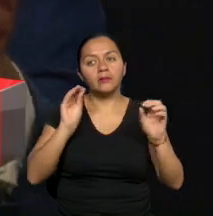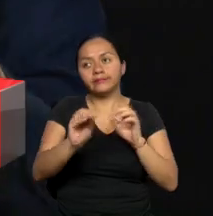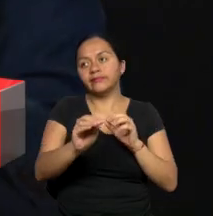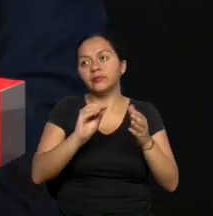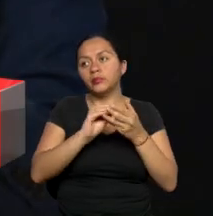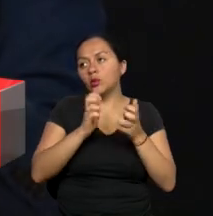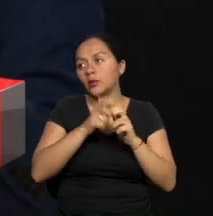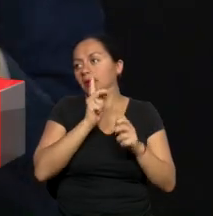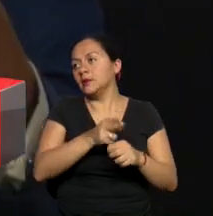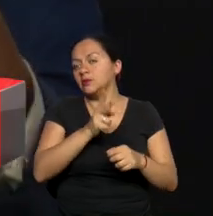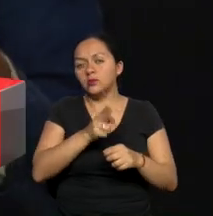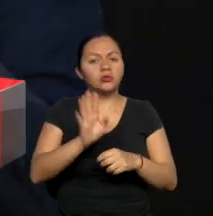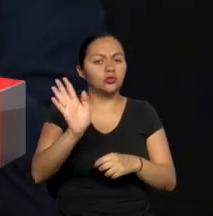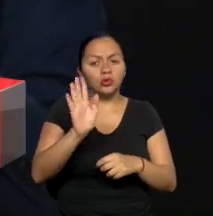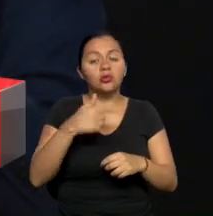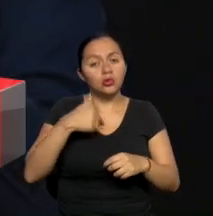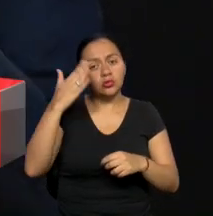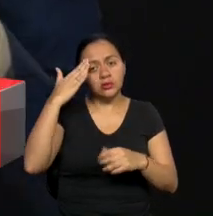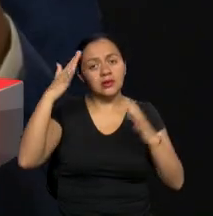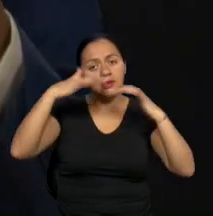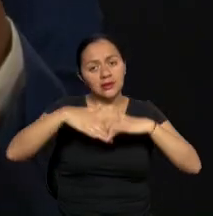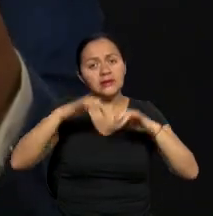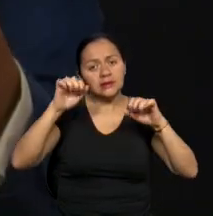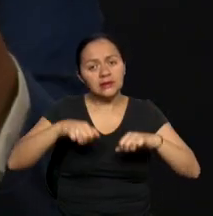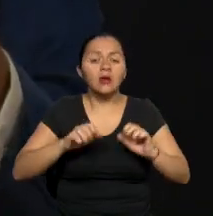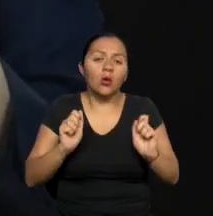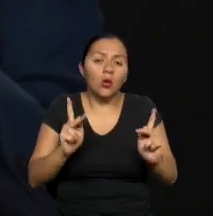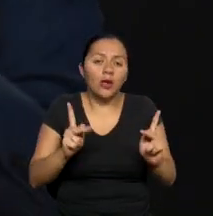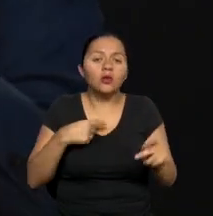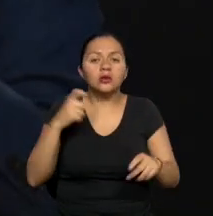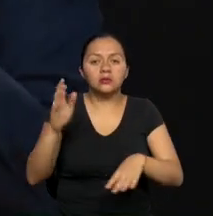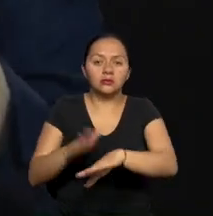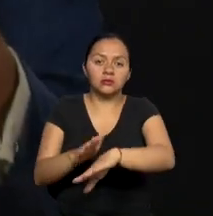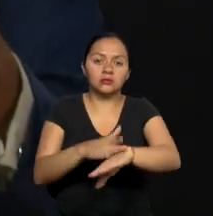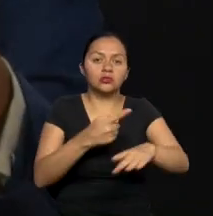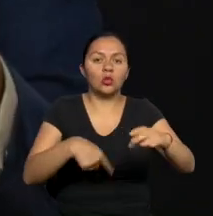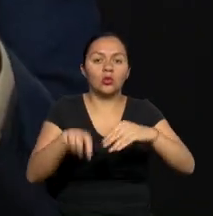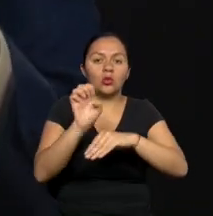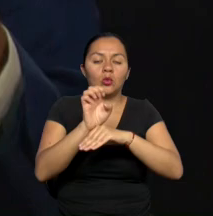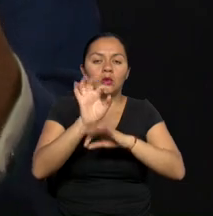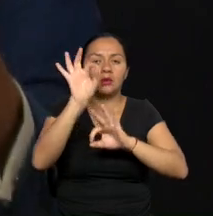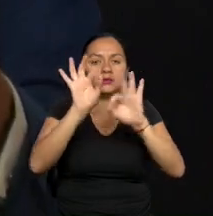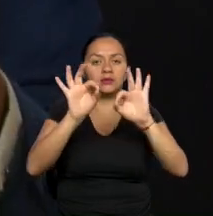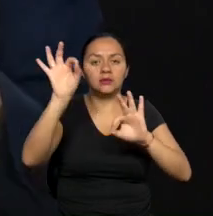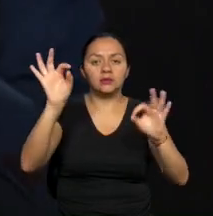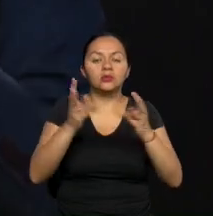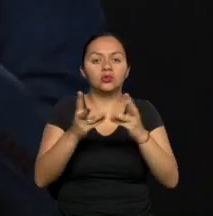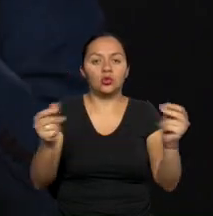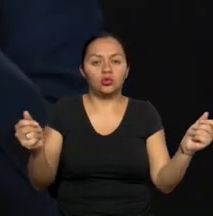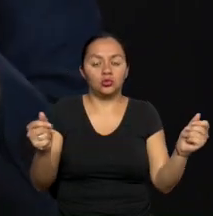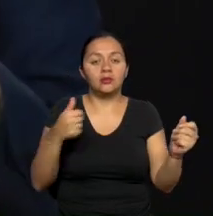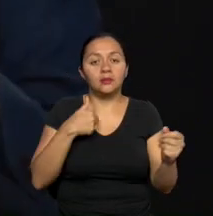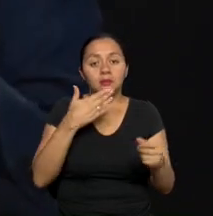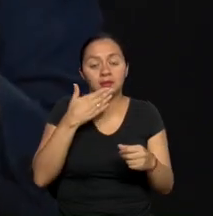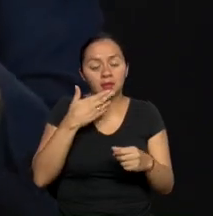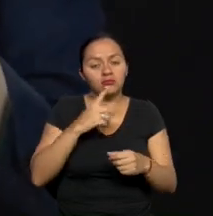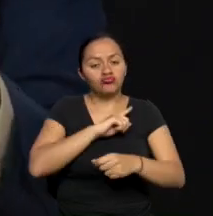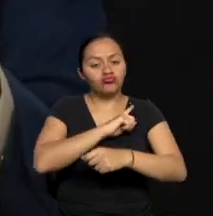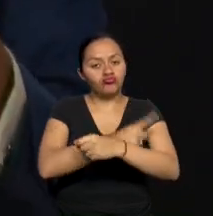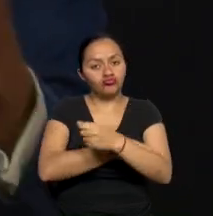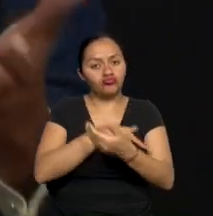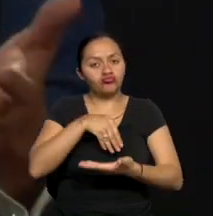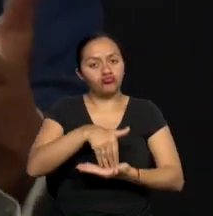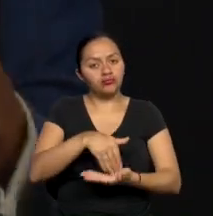sabemos que hay crisis. Perfecto, ahora queremos invitar a los ecuatorianos a hacer la estadística de la solución, a tener esa valentía